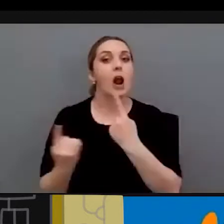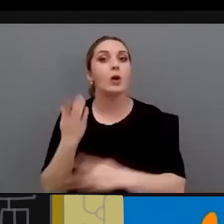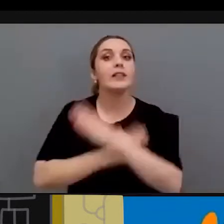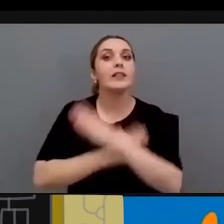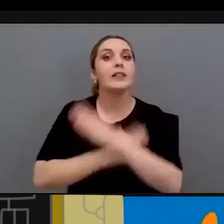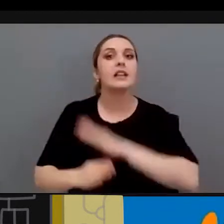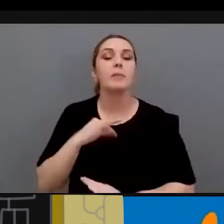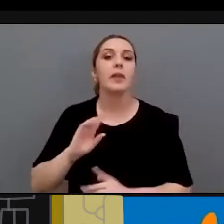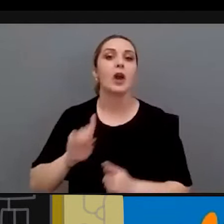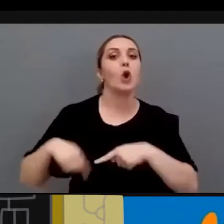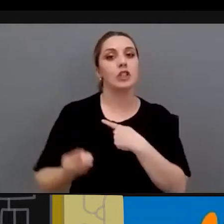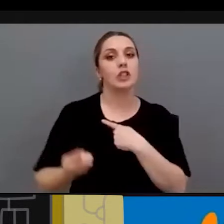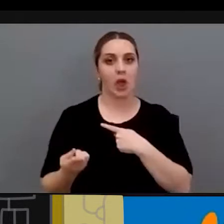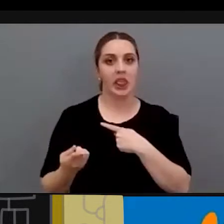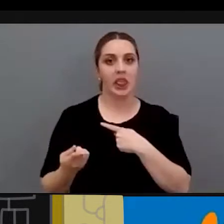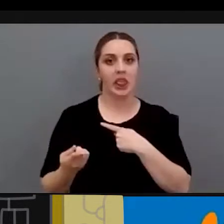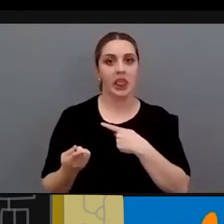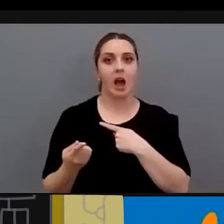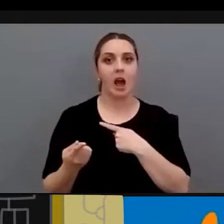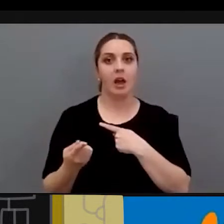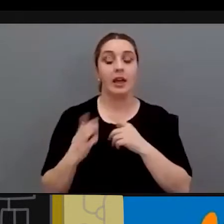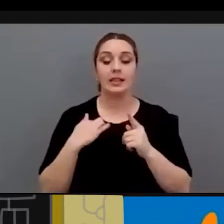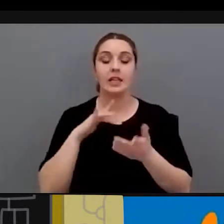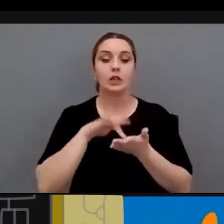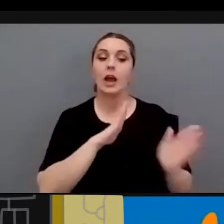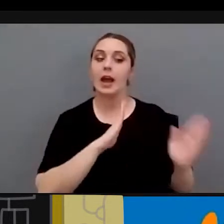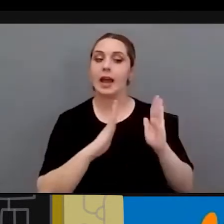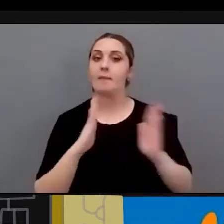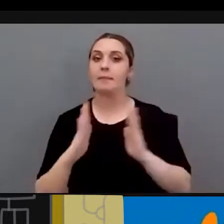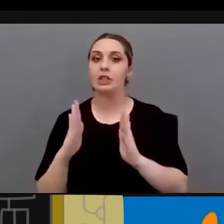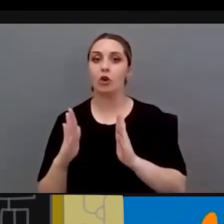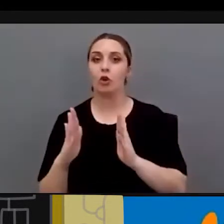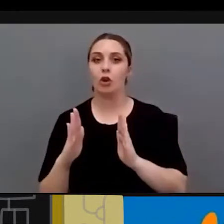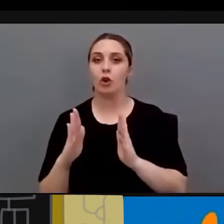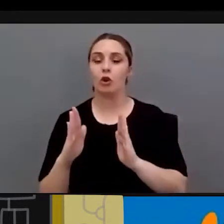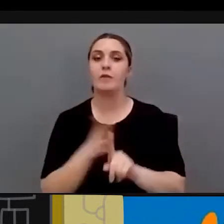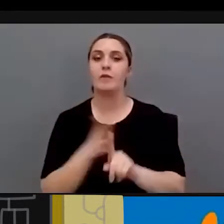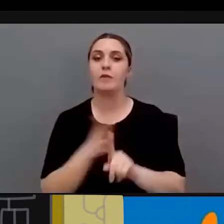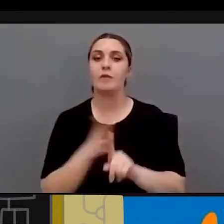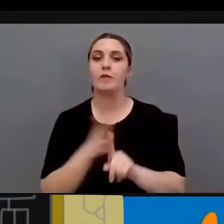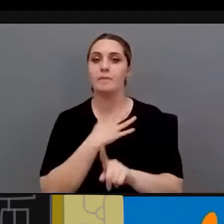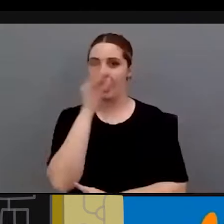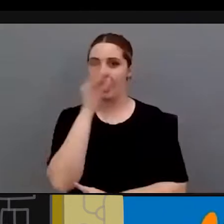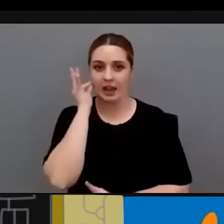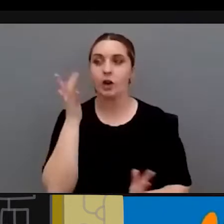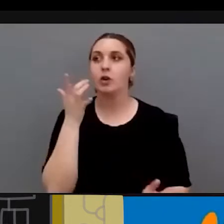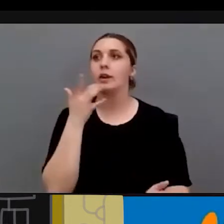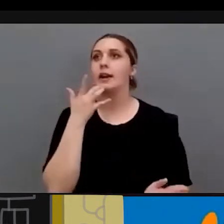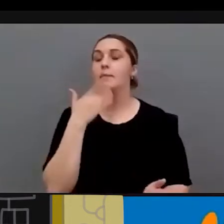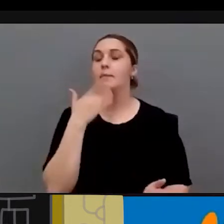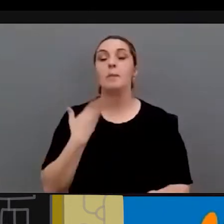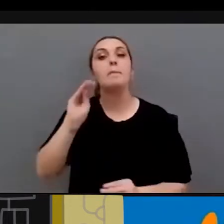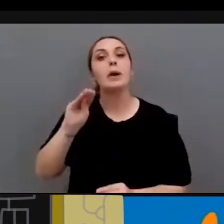consecuencia en episodios, en distintos episodios, de violencia de género, ¿no? Se plantea